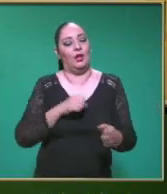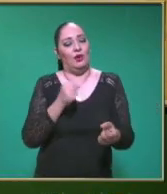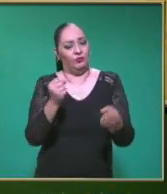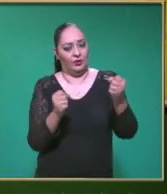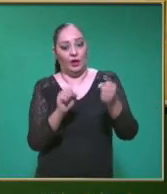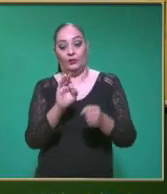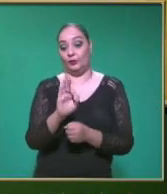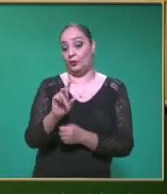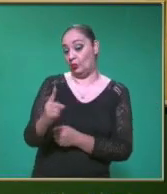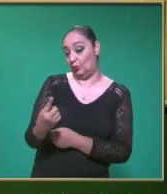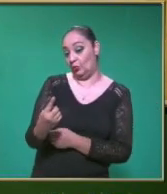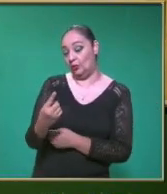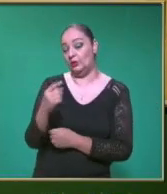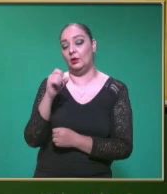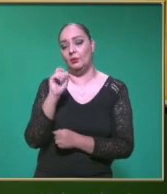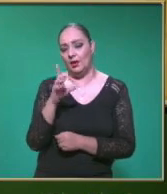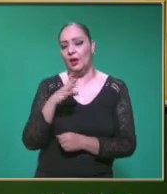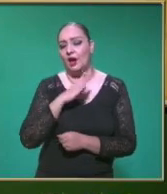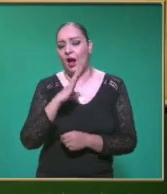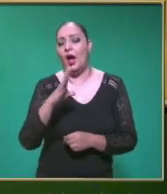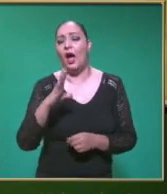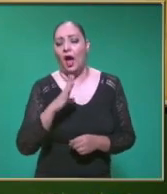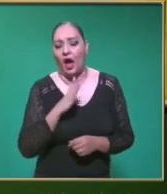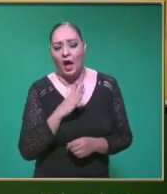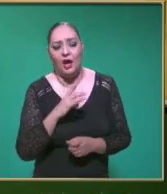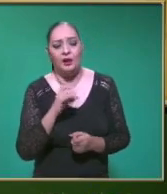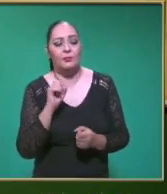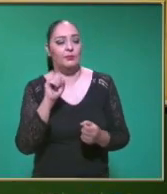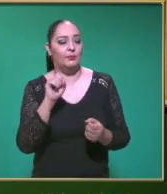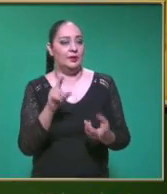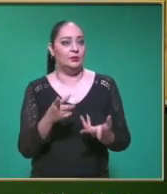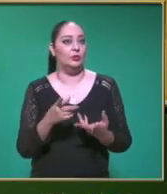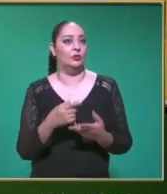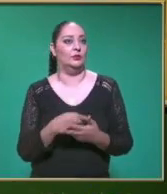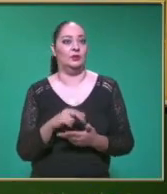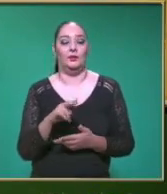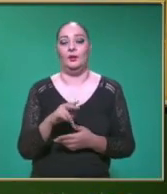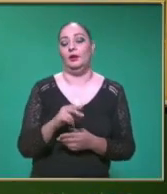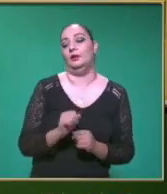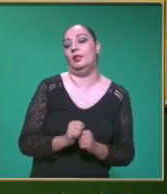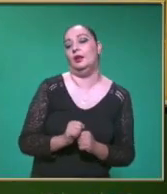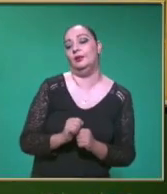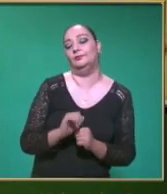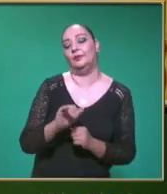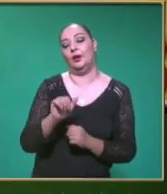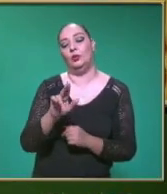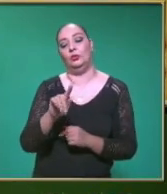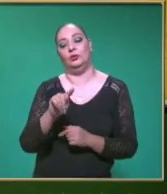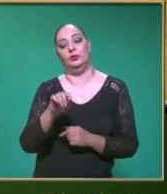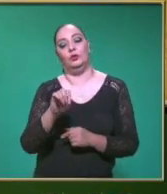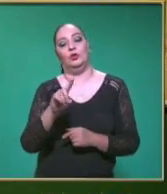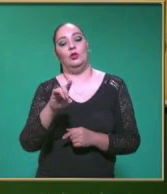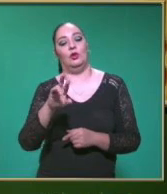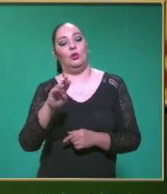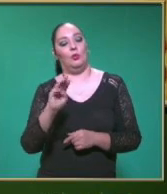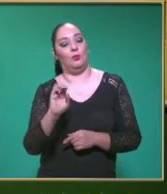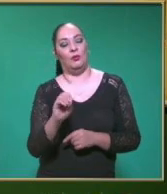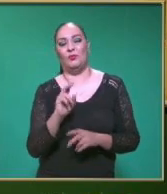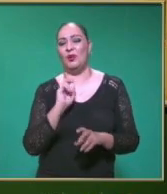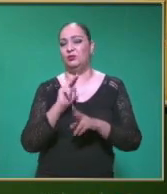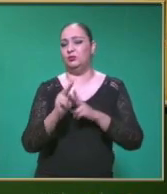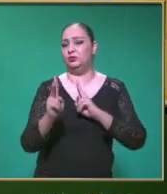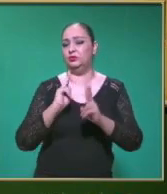También Pues el Propiamente El hipódromo ¿Verdad? Donde hay carreras De caballos Y también tenemos A los